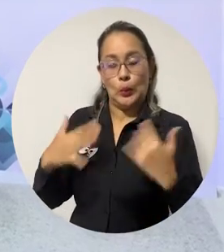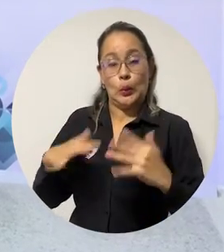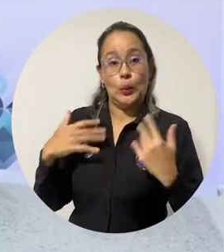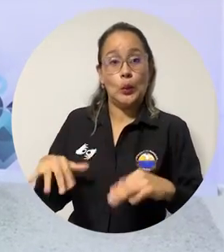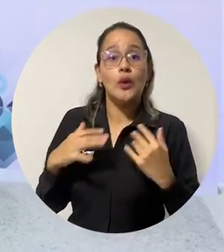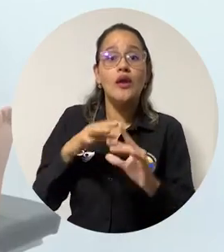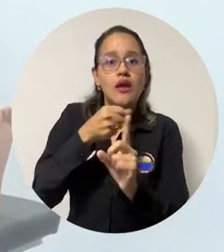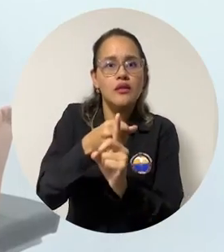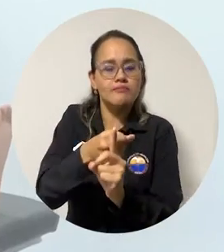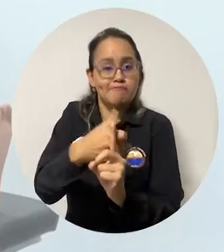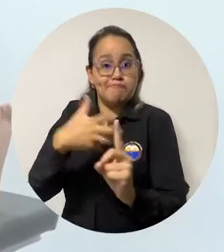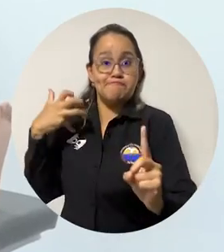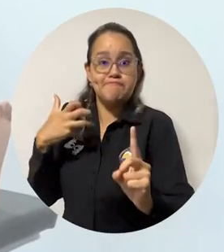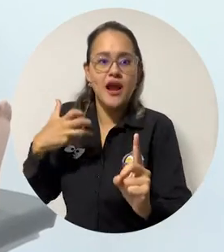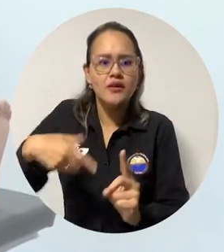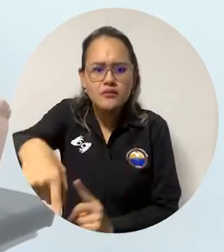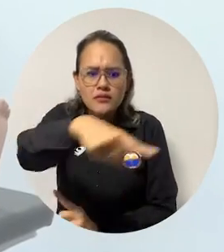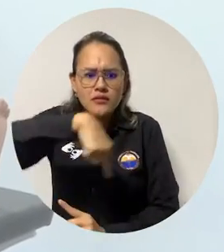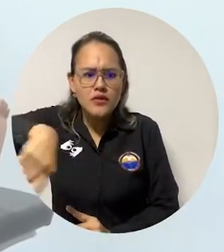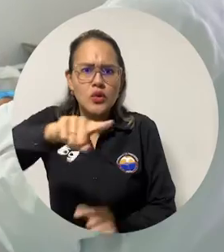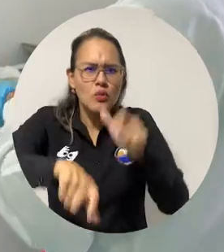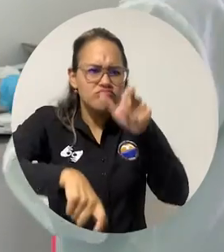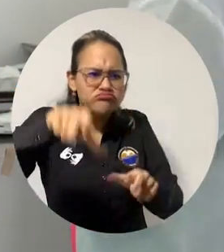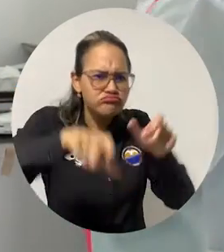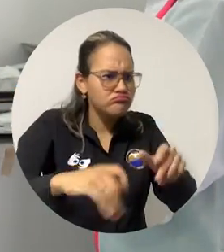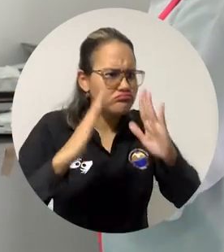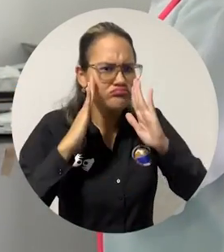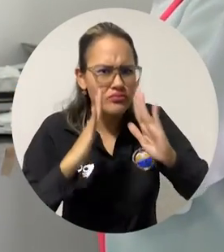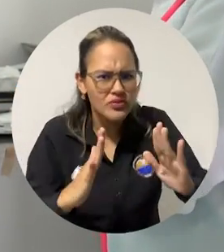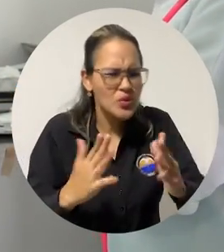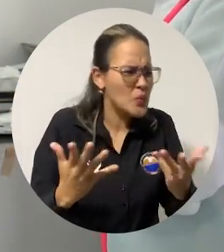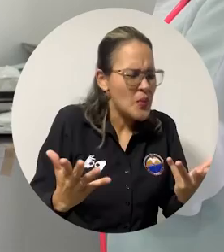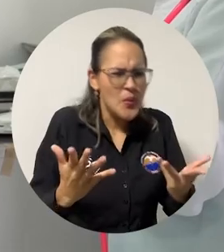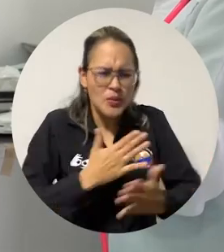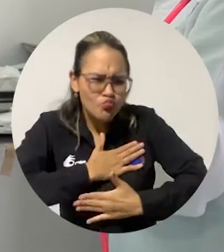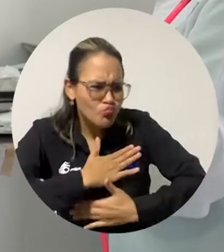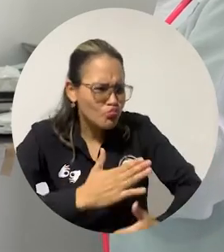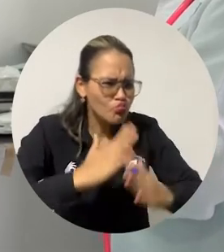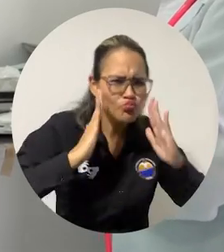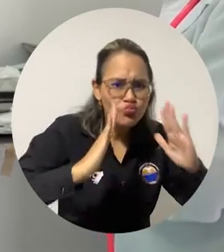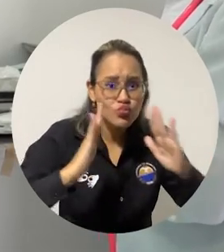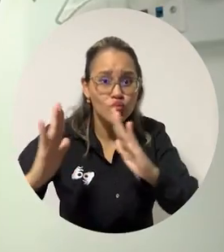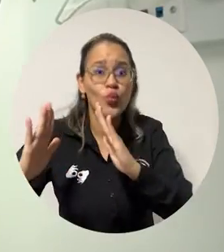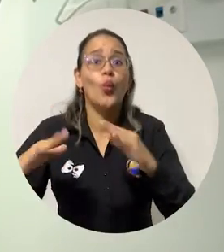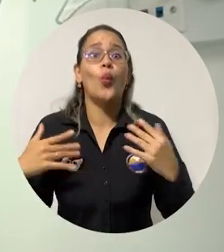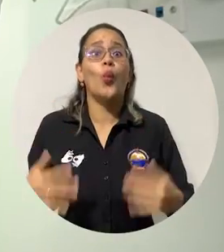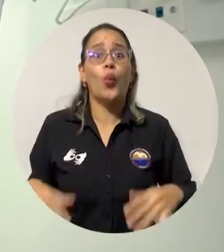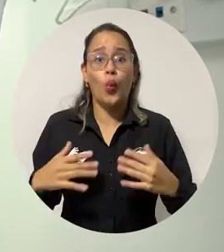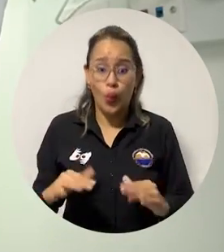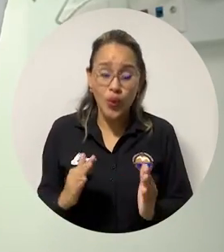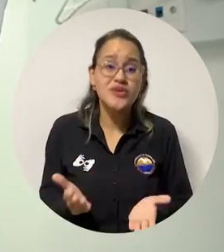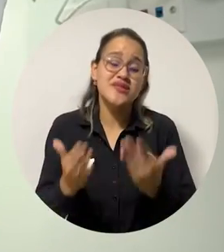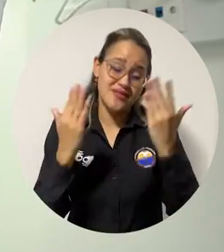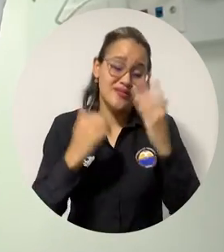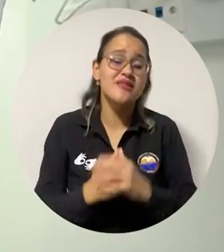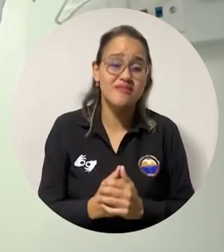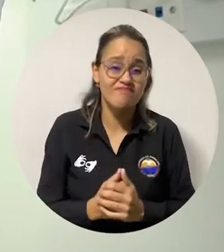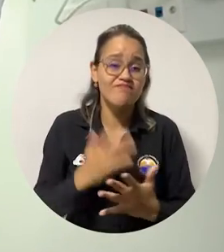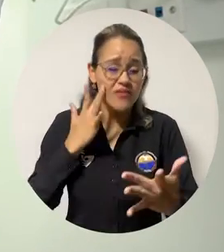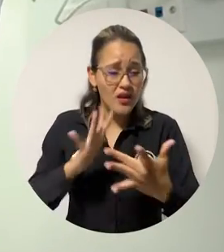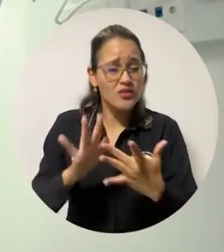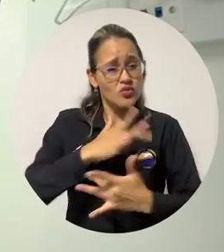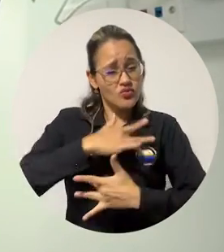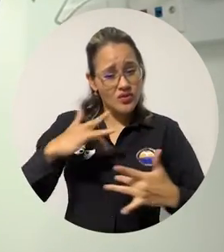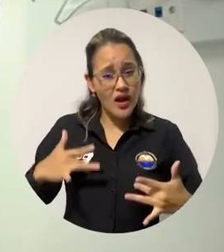impacto sobre la población atendida y la proyección de la calidad que le podría impactar a todos los